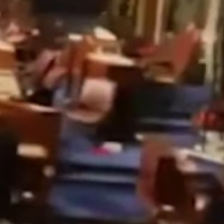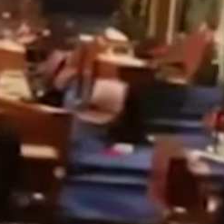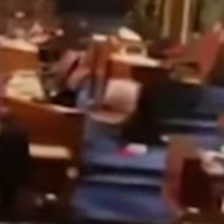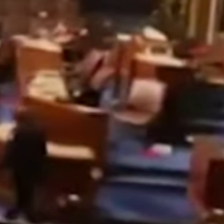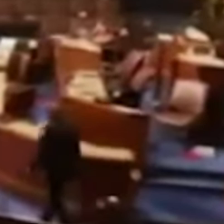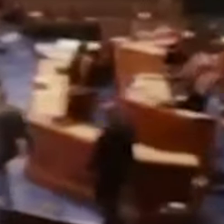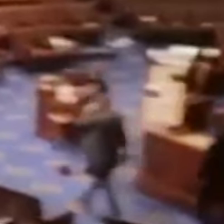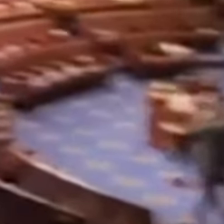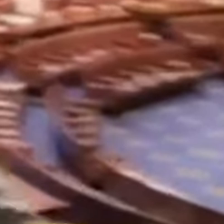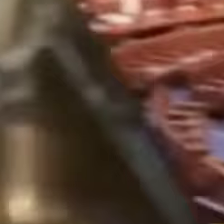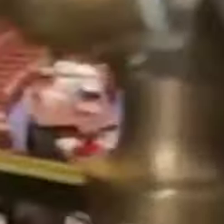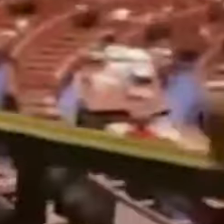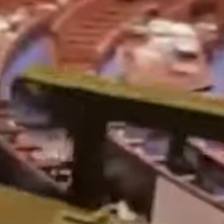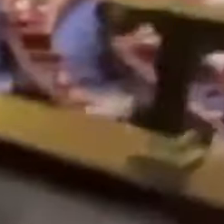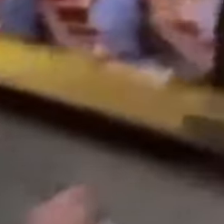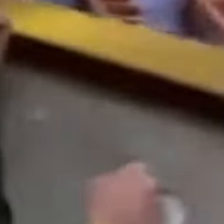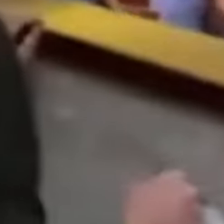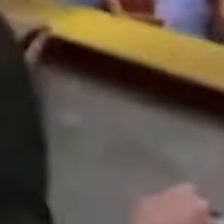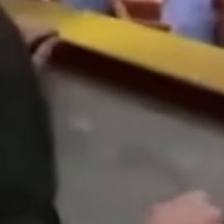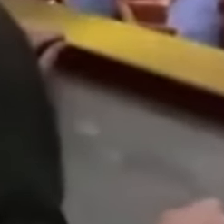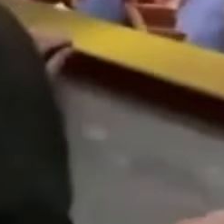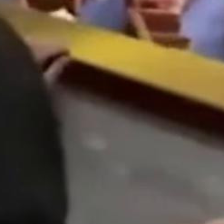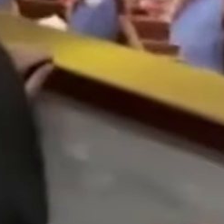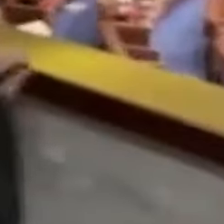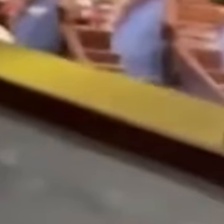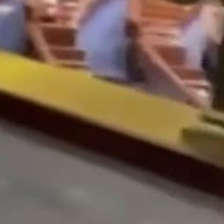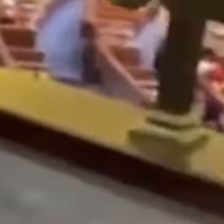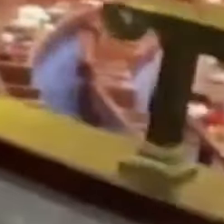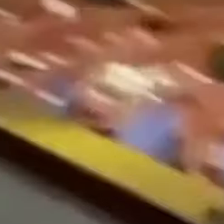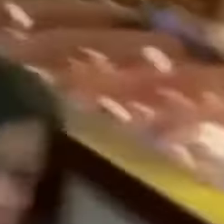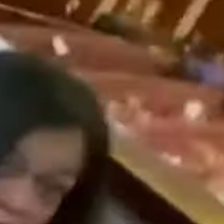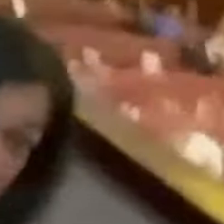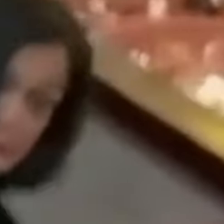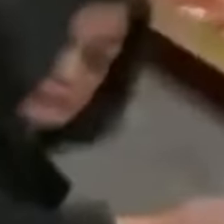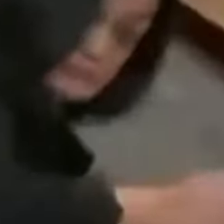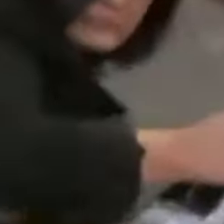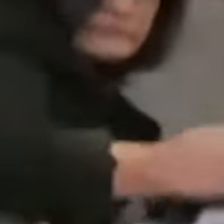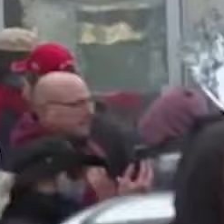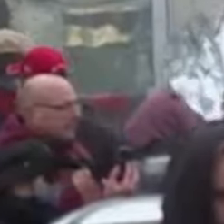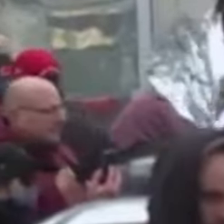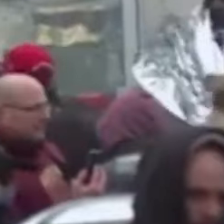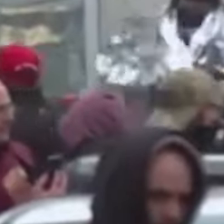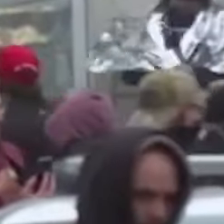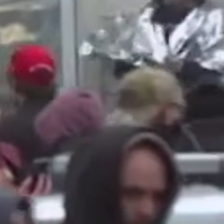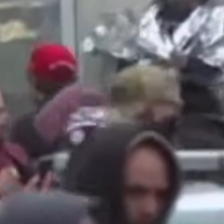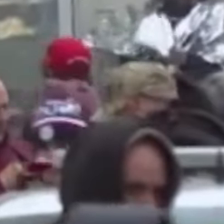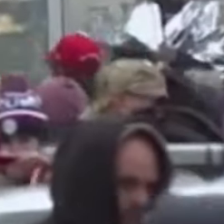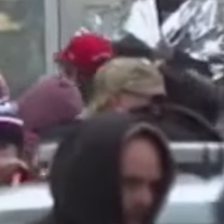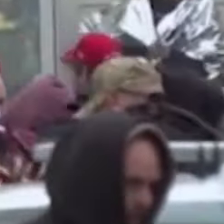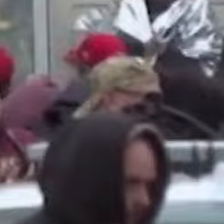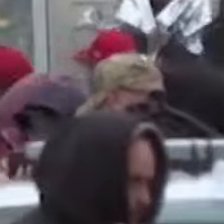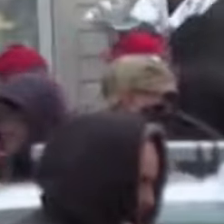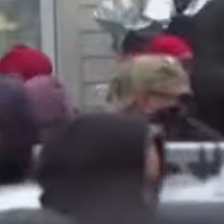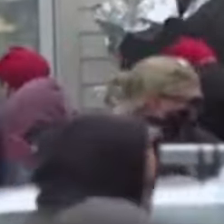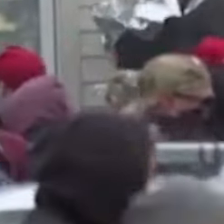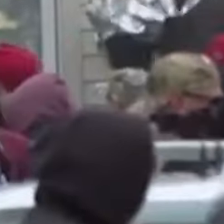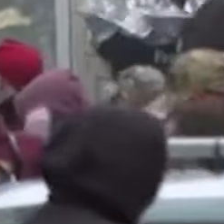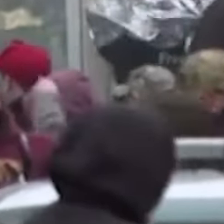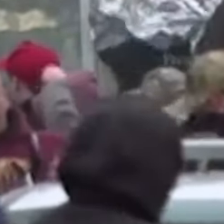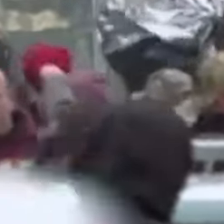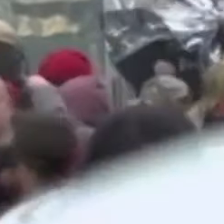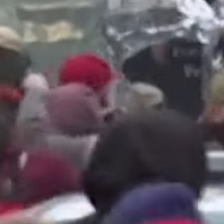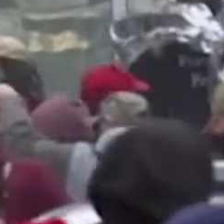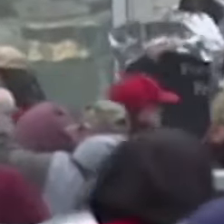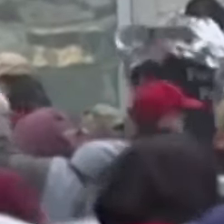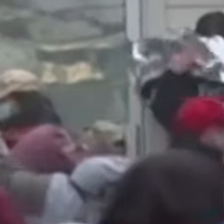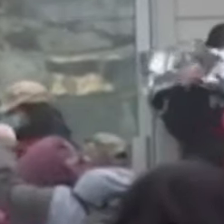señalaron haber recibido instrucciones de ponerse máscaras antigas y tumbarse en el suelo. La policía usó gas lacrimógeno para dispersar a